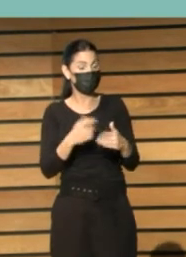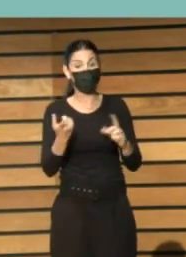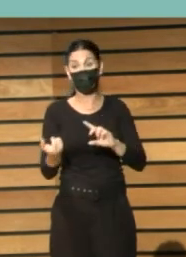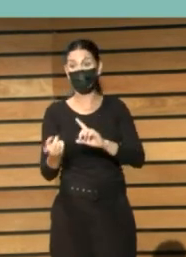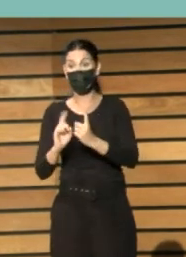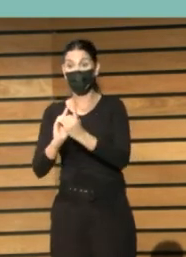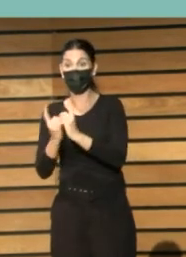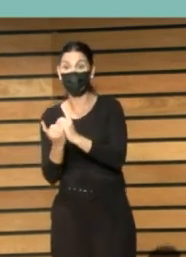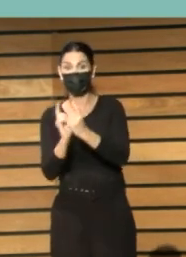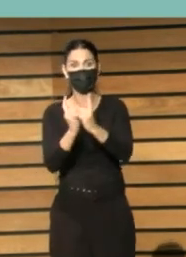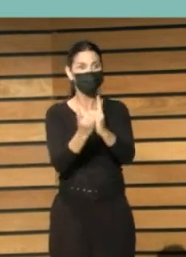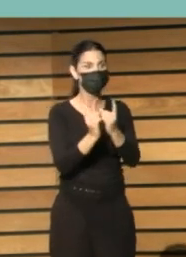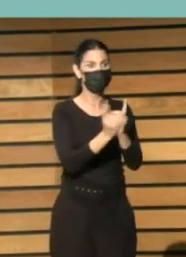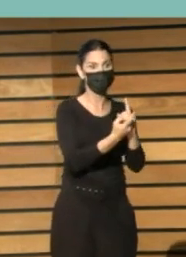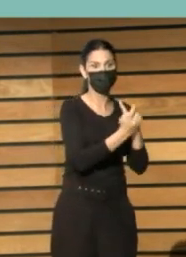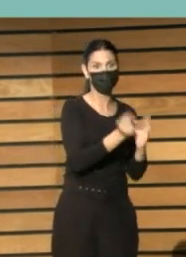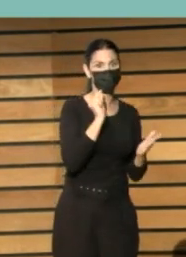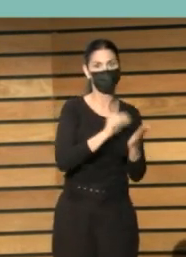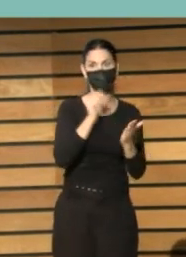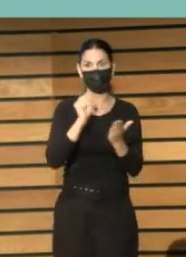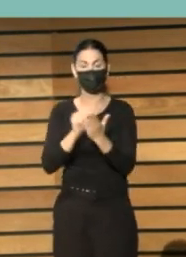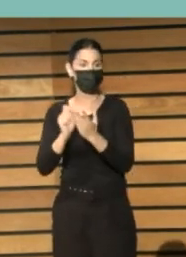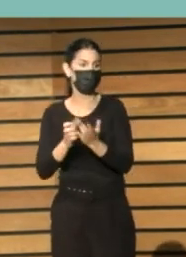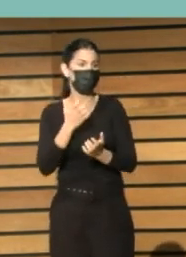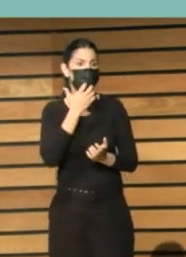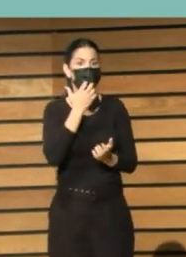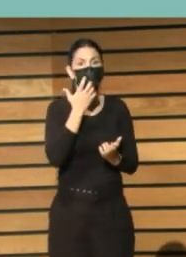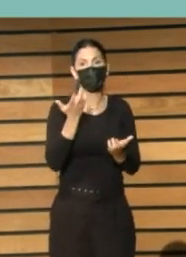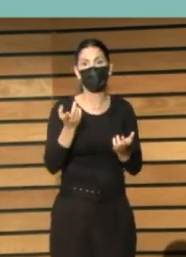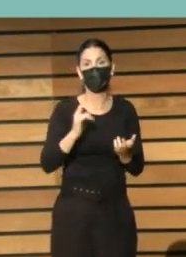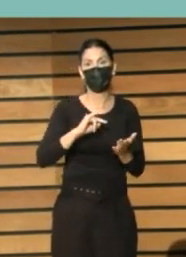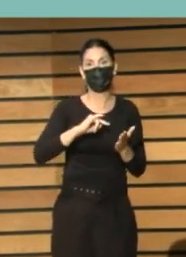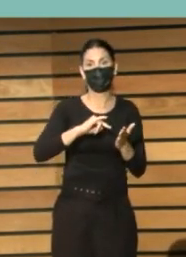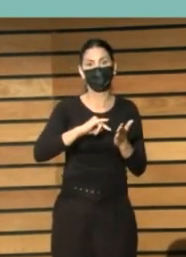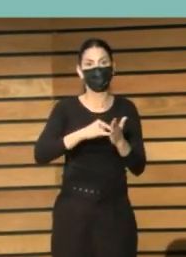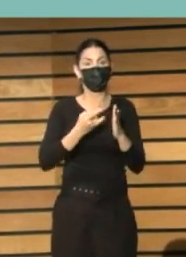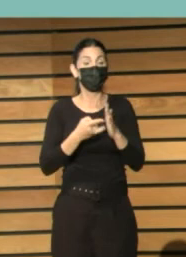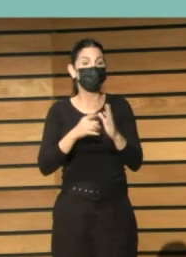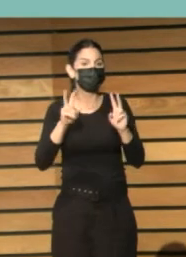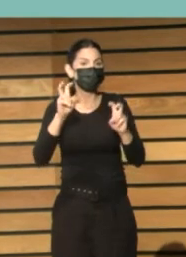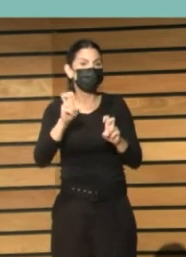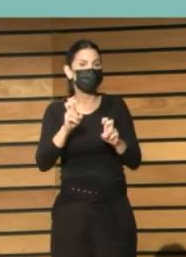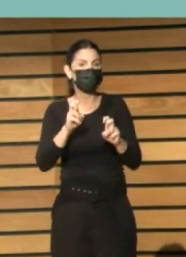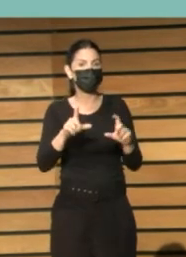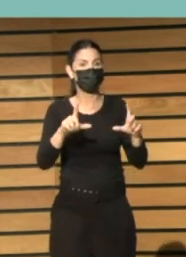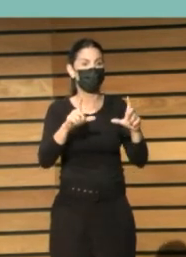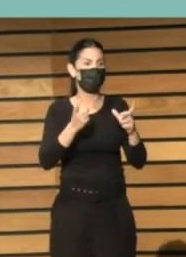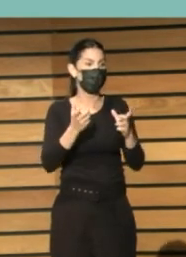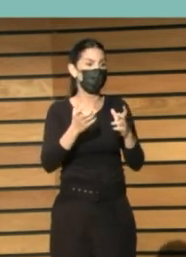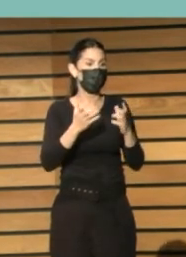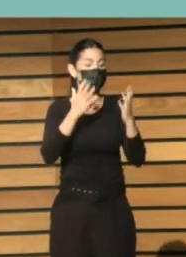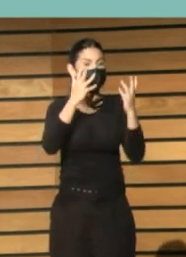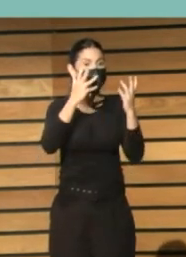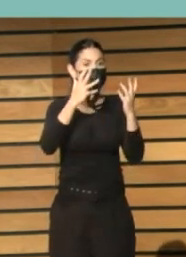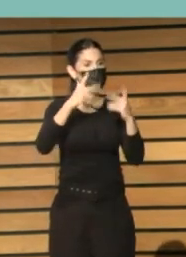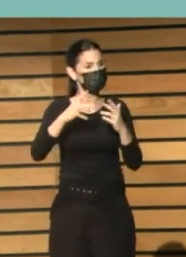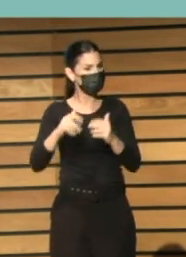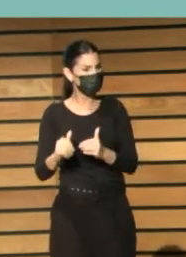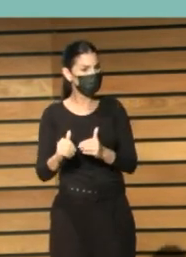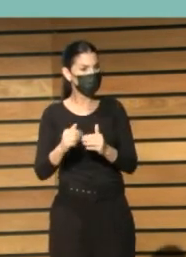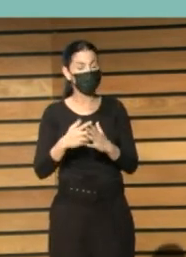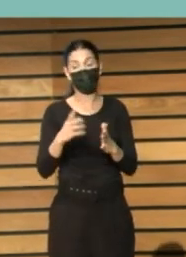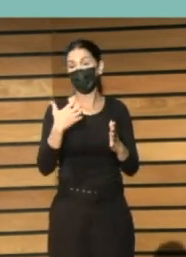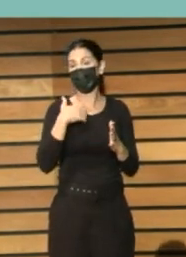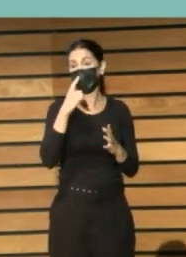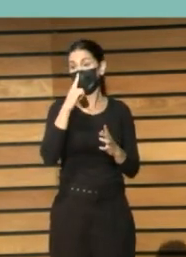o sea hacer un trámite con la administración a fecha de hoy todos estamos casi convencidos que dentro de un año